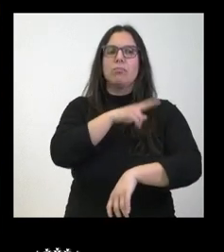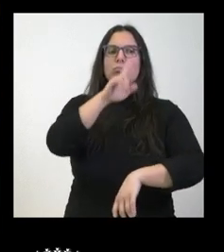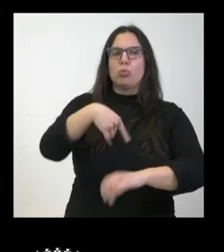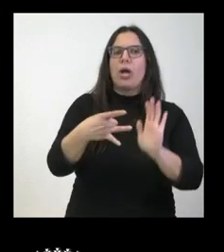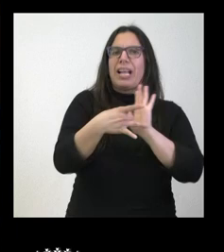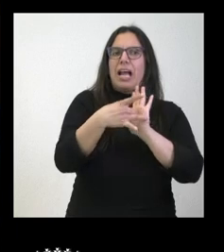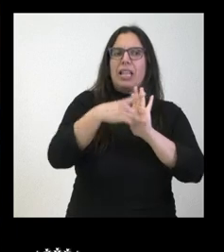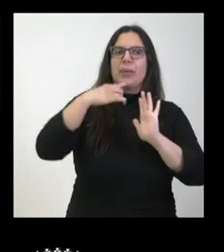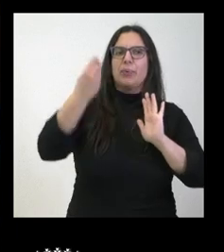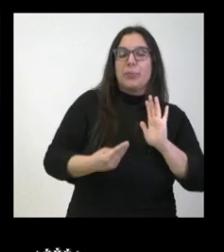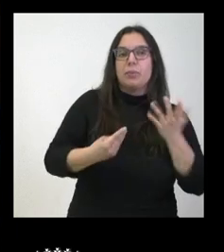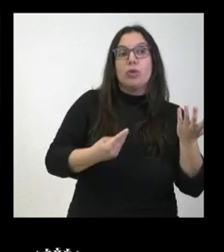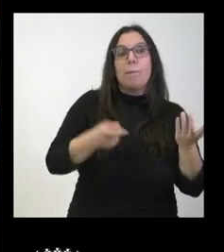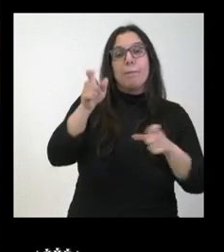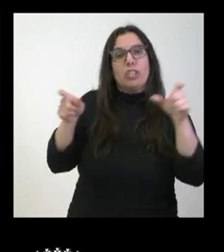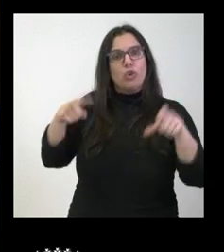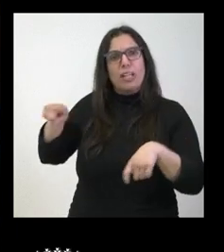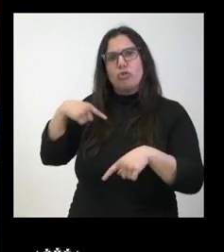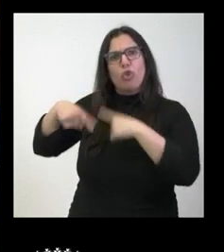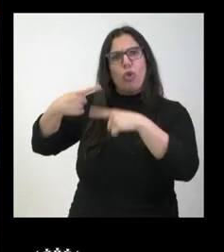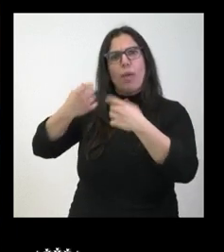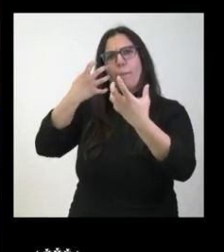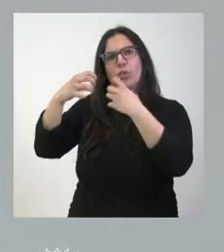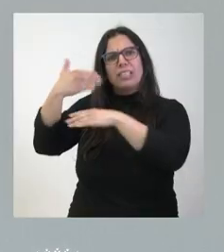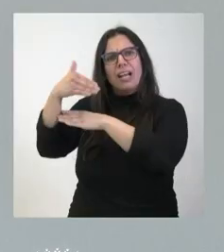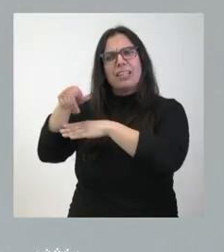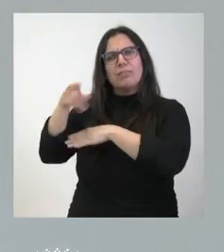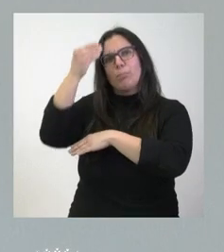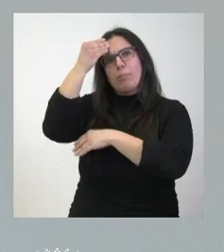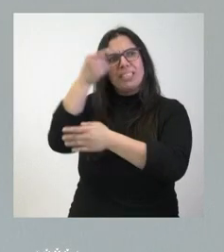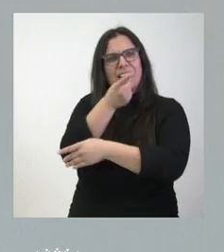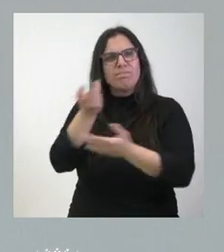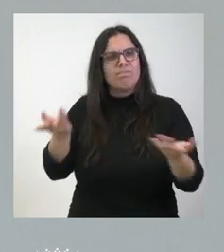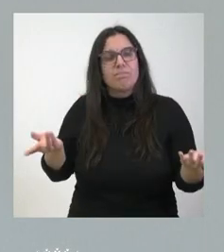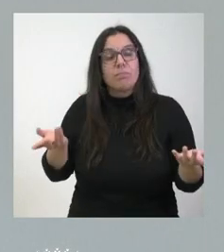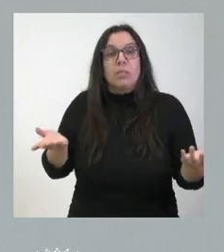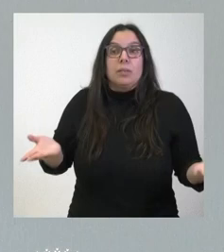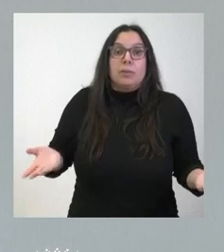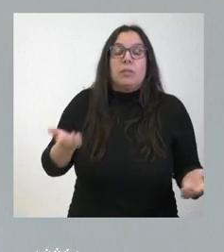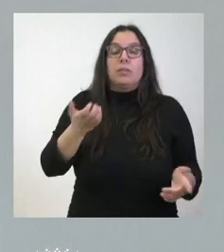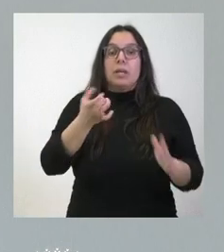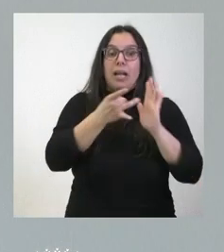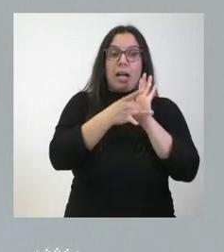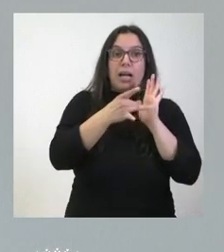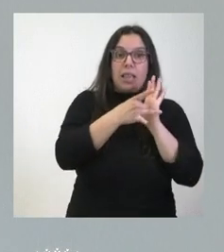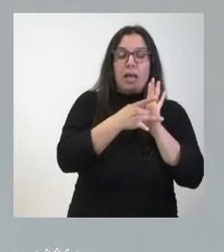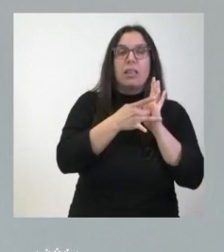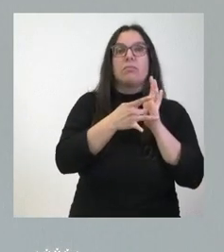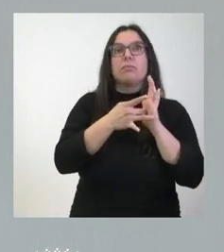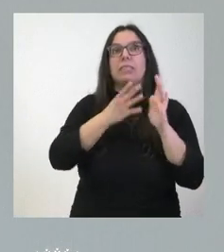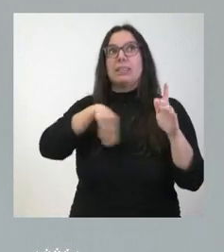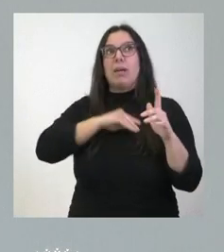que está protestando en la calle todos los días? Pues que el que sea de calidad y que esté entre las mejores de España